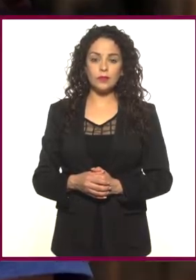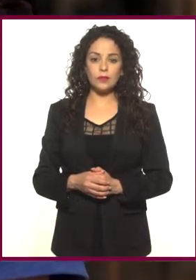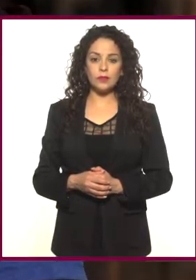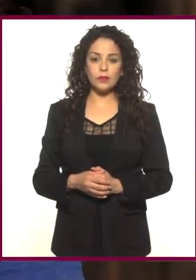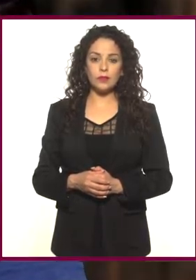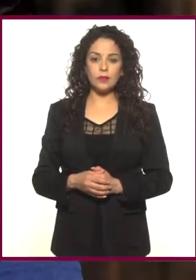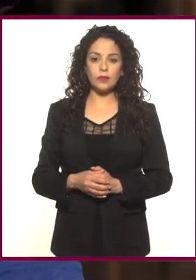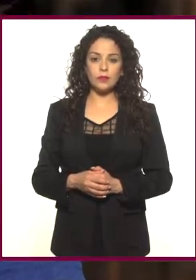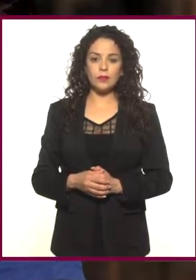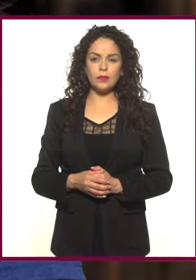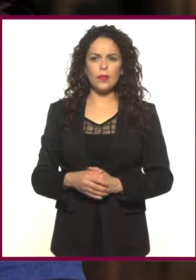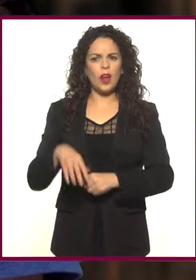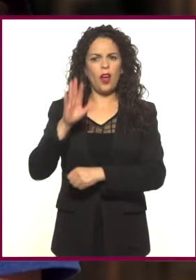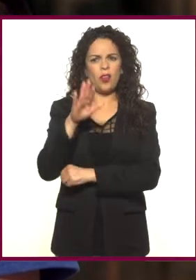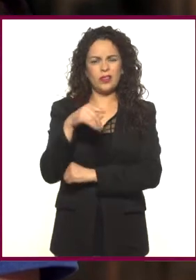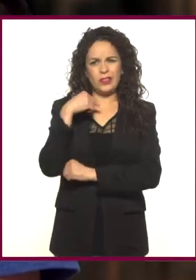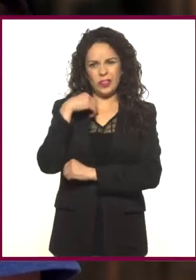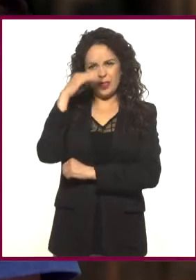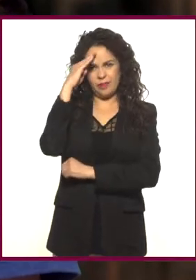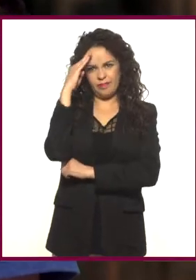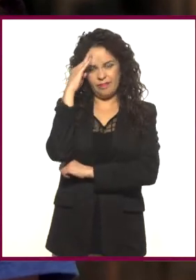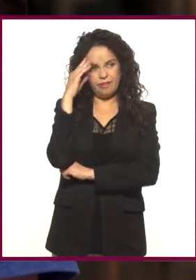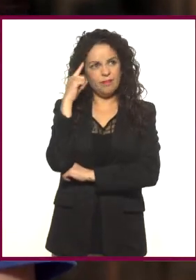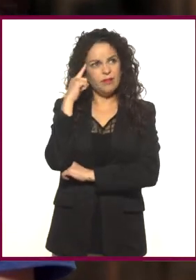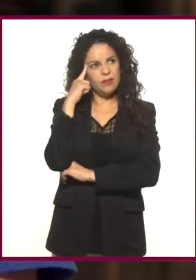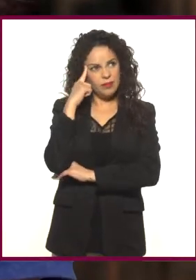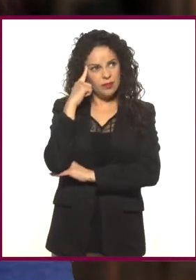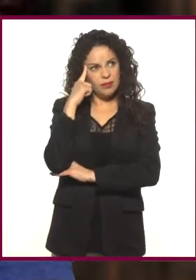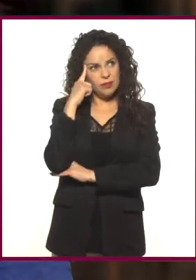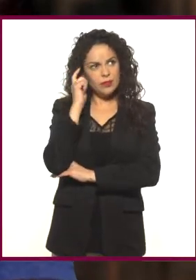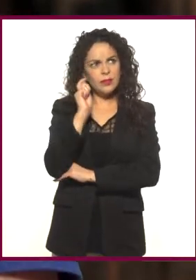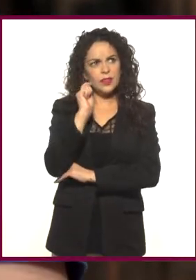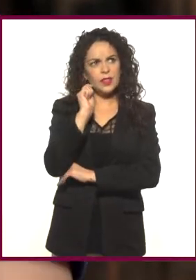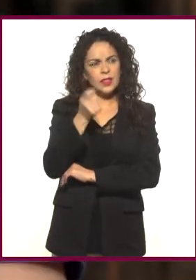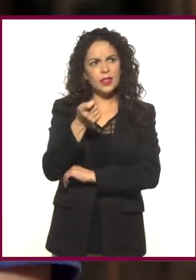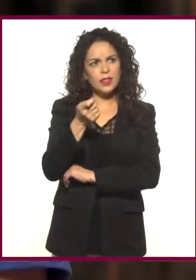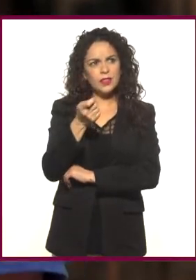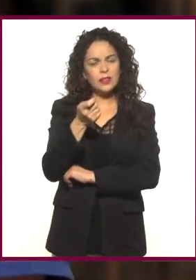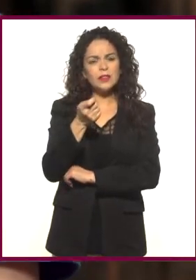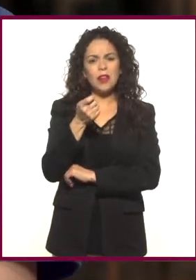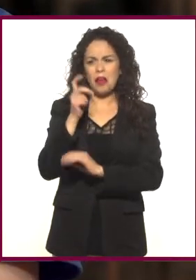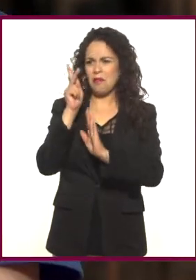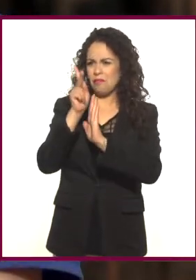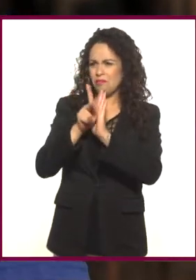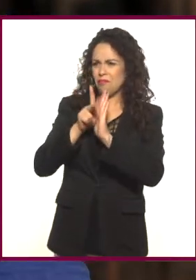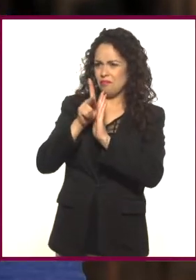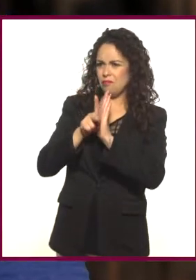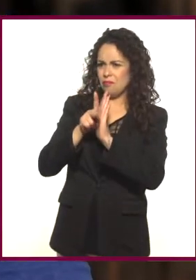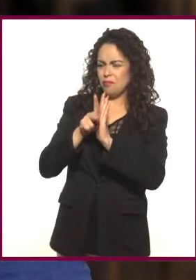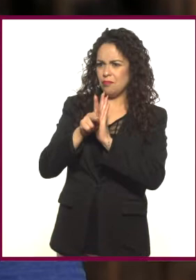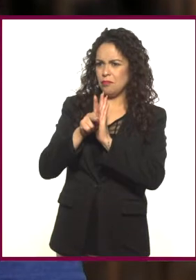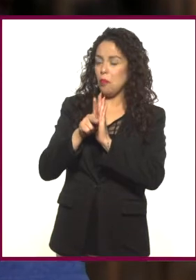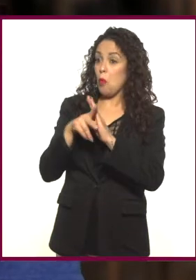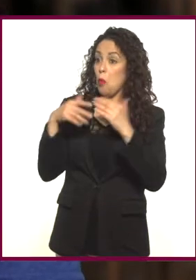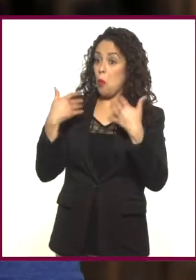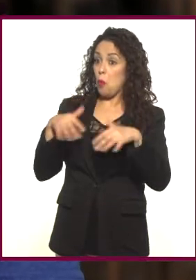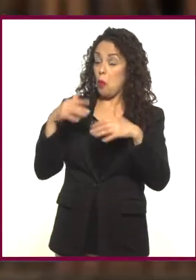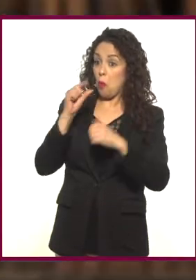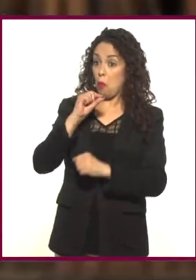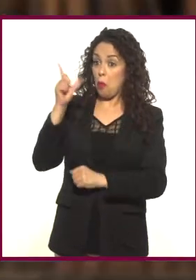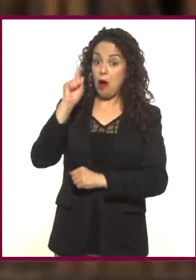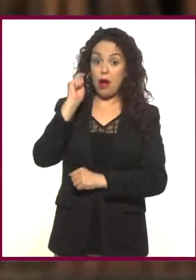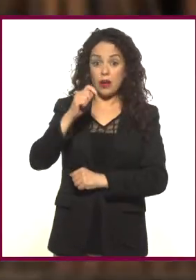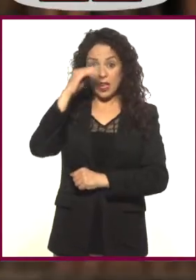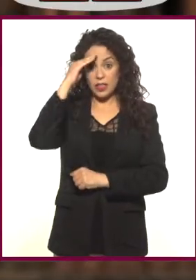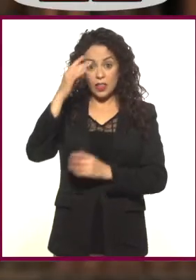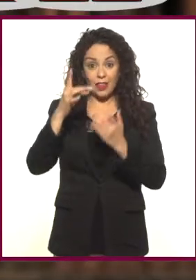Pero, ¿sabes qué? Me quedé pensando en los efectos visuales sofisticados. Onda las batallas en El Señor de los Anillos. ¿En las